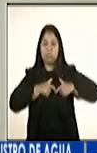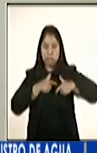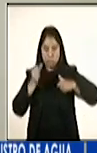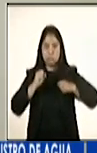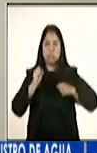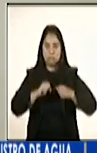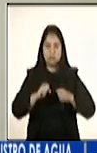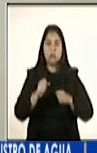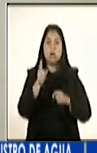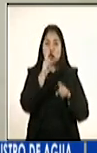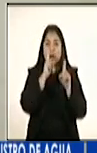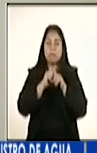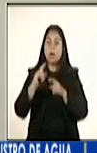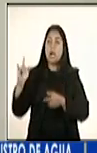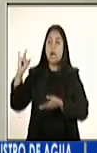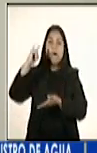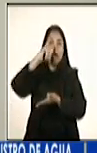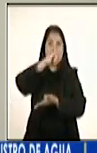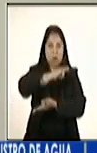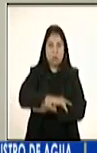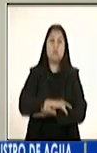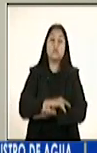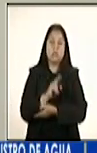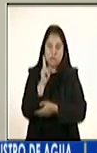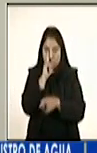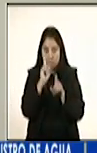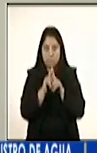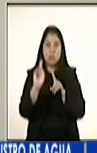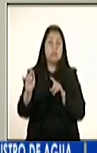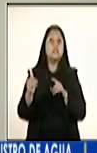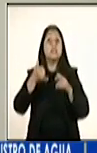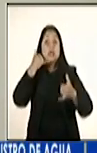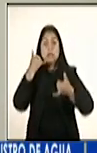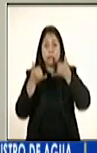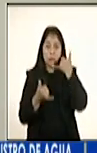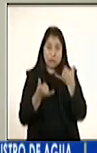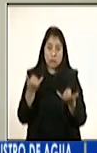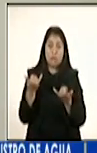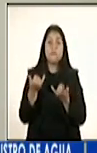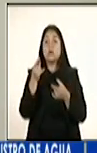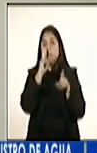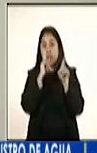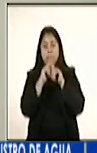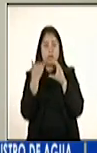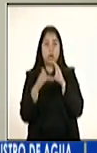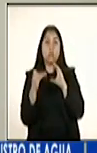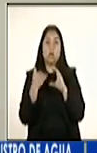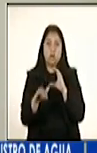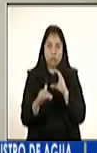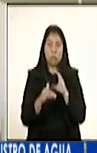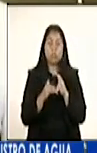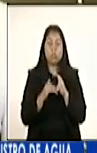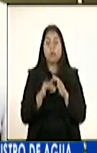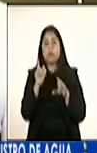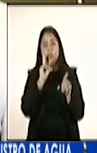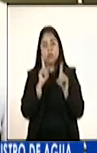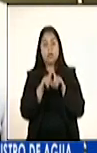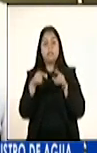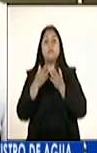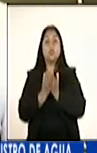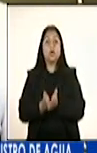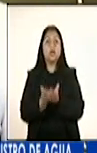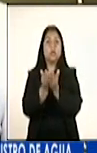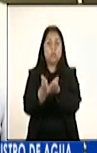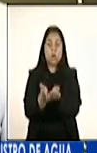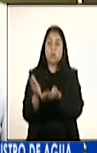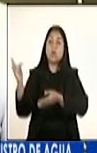aeronavegación. Los servicios de telecomunicaciones, telegráfico y de correo. El sistema portuario nacional y